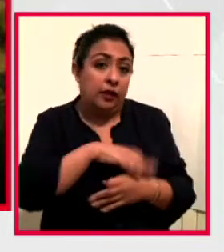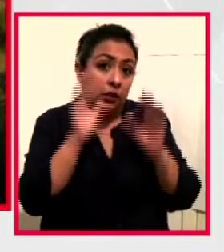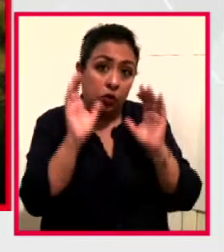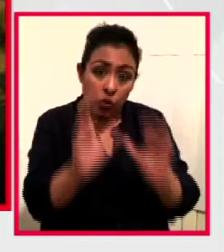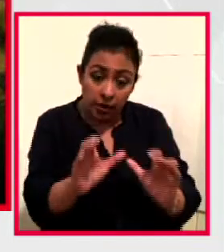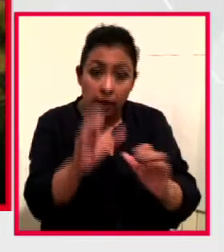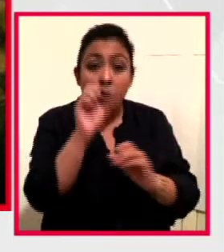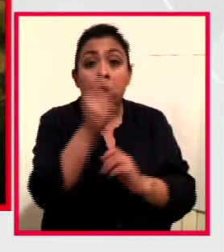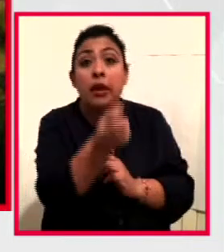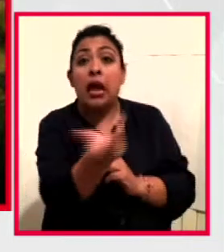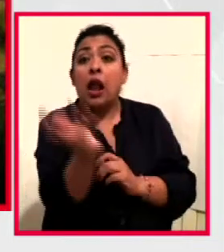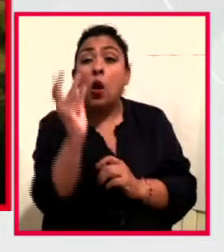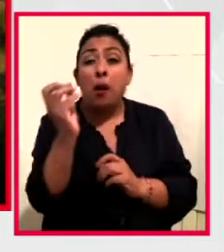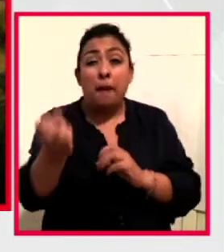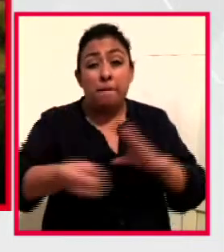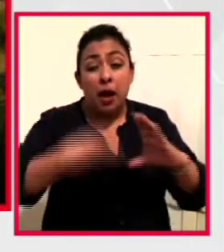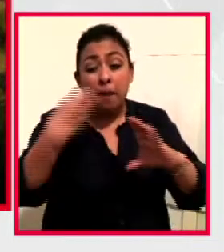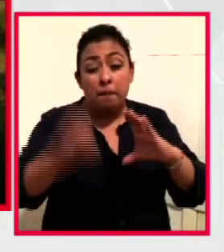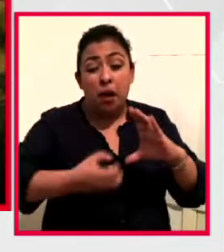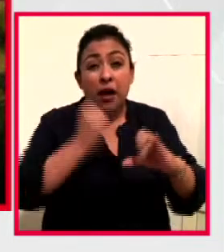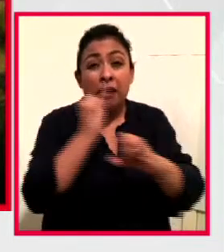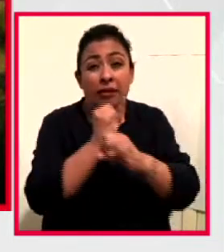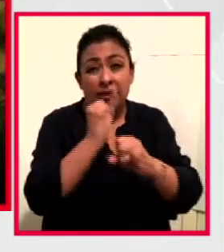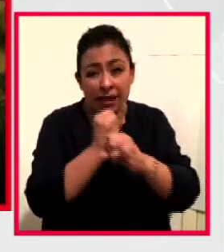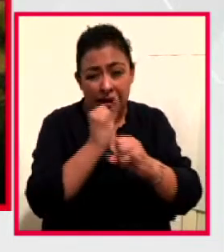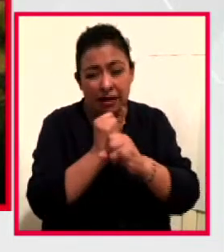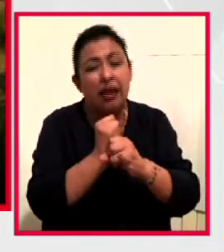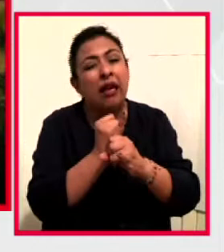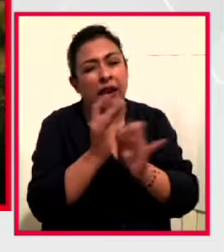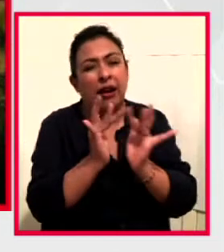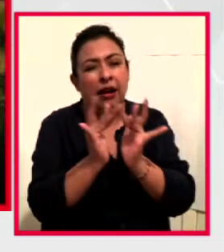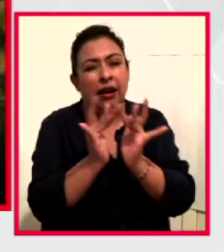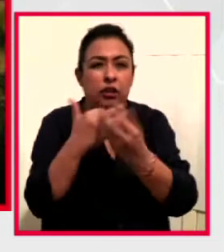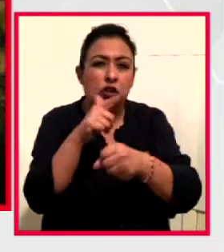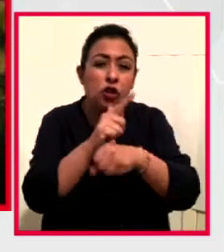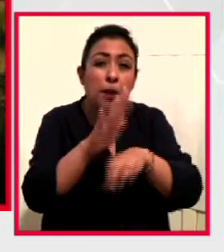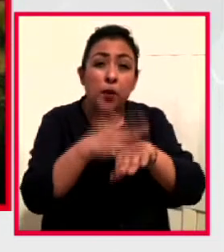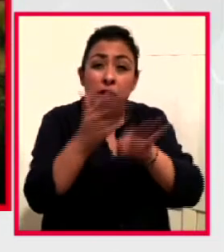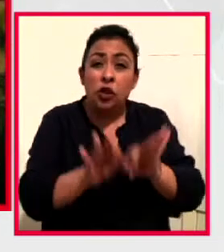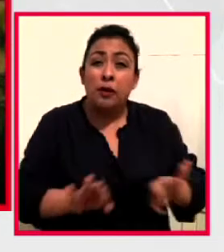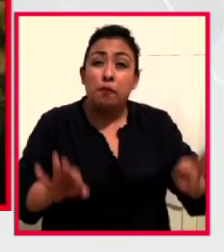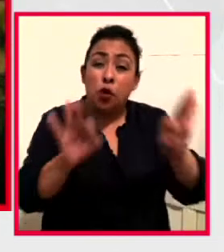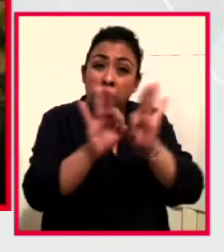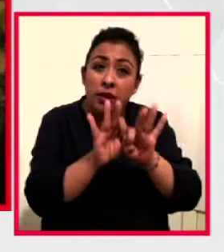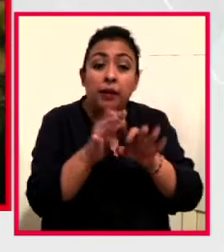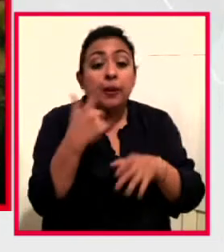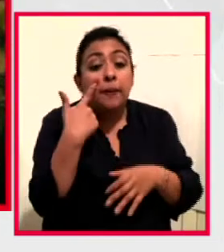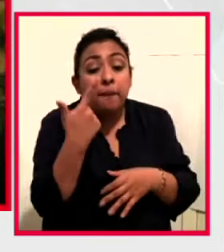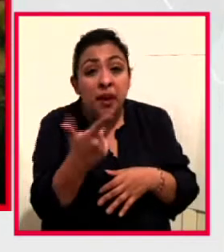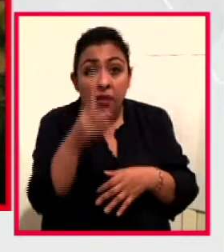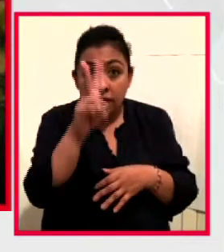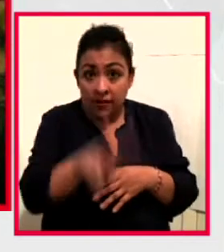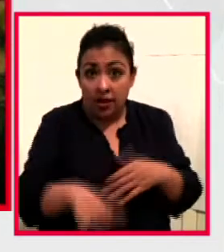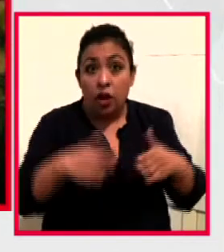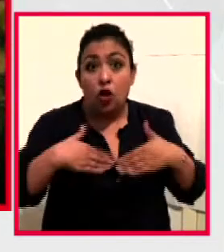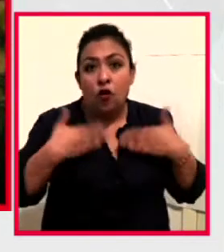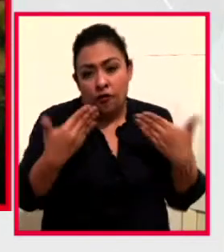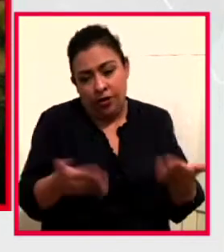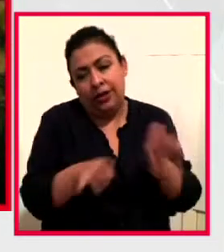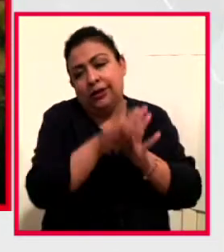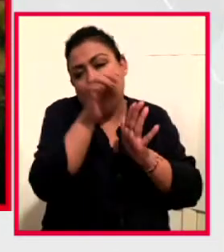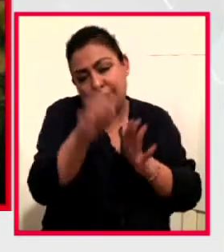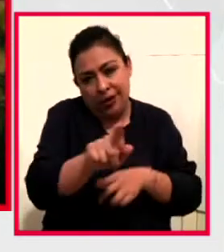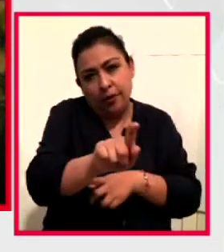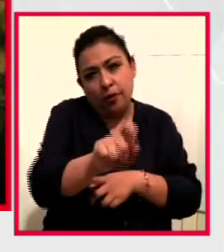todo aquellas que circulan en las redes sociales. De ahí la importancia de estar siguiendo a medios confiables, como lo es Canal 22,